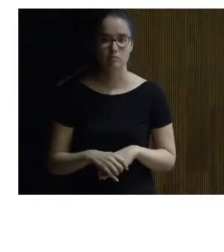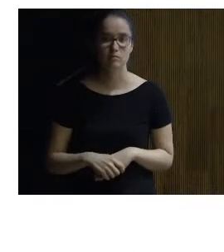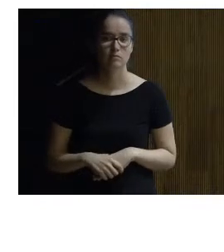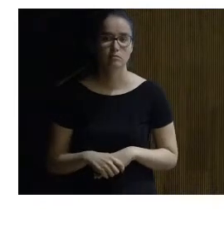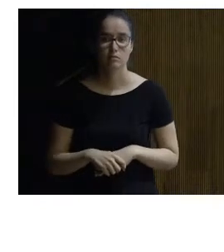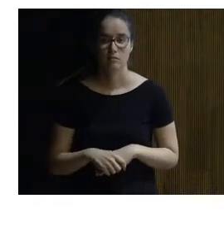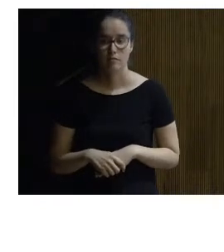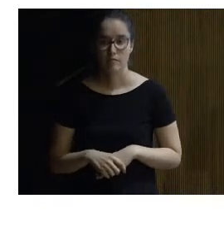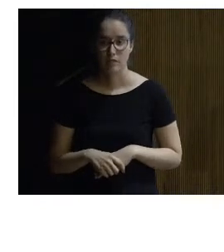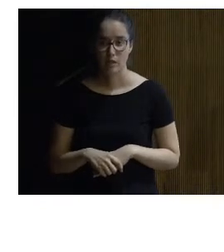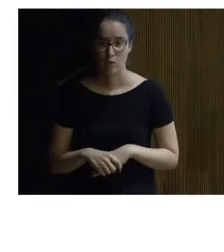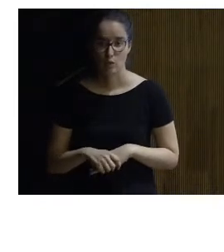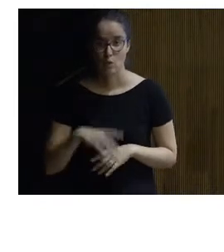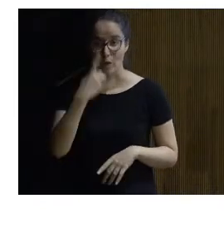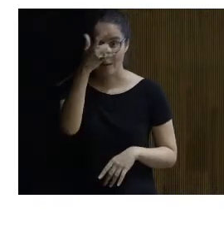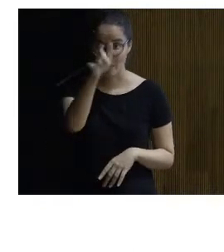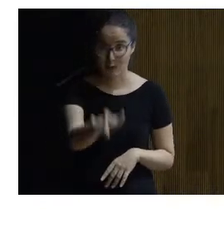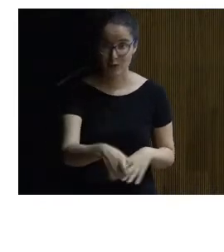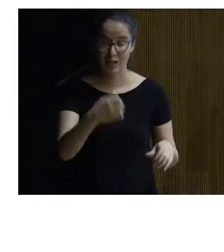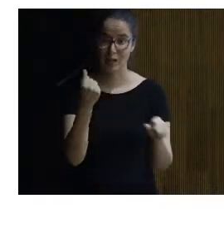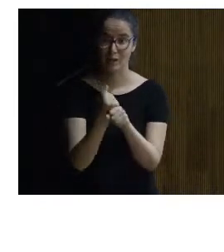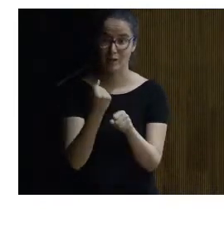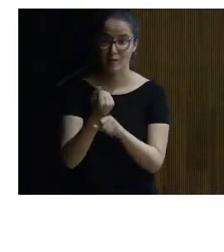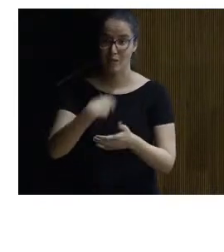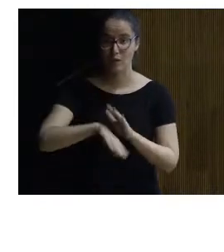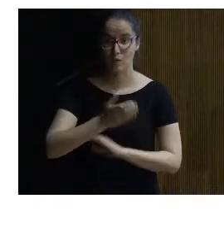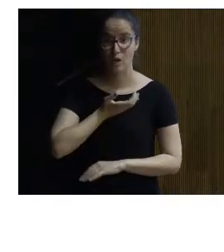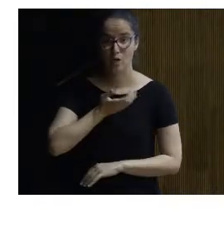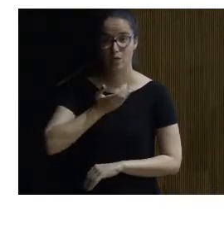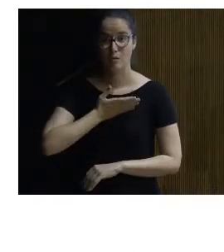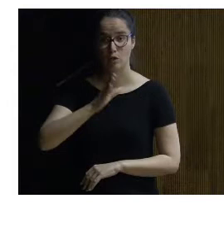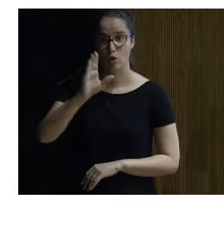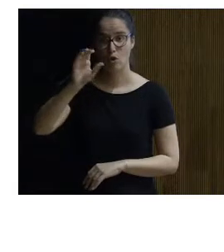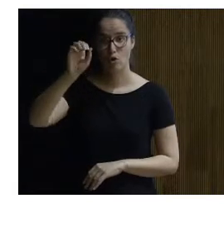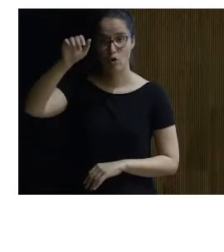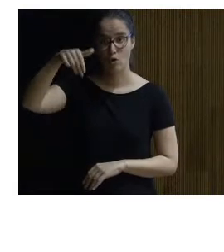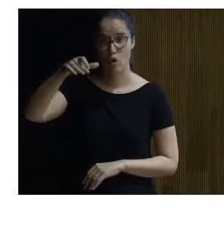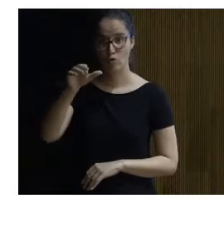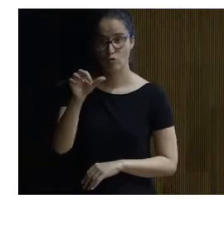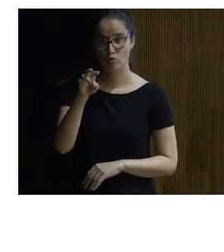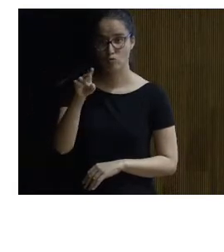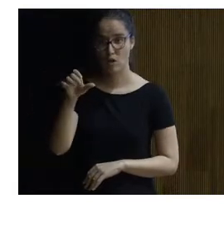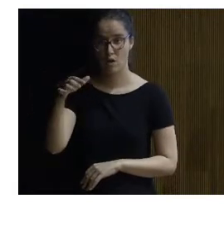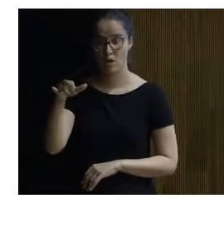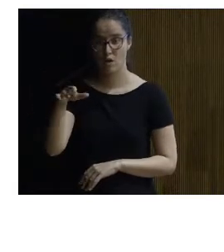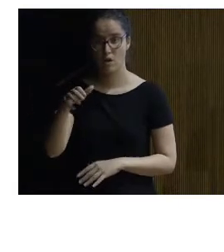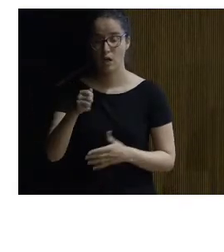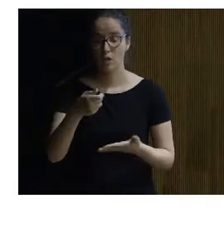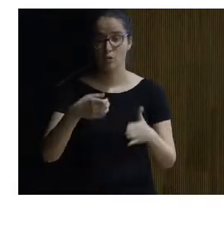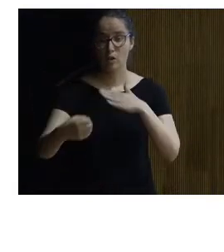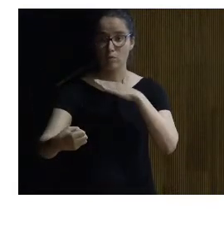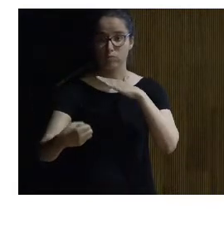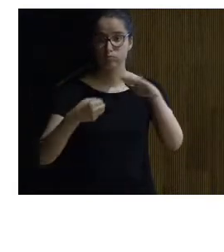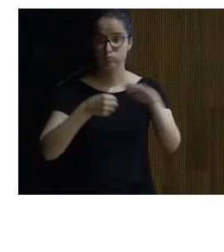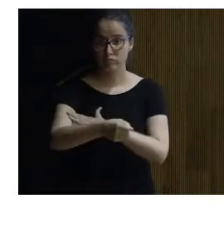través de una persona que trabajaba en el ayuntamiento de consuegra por bueno nos llega una solicitud de